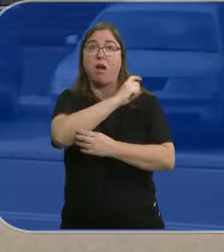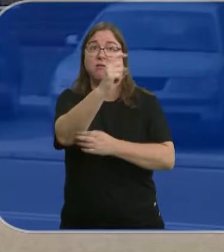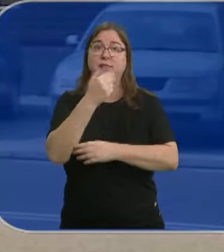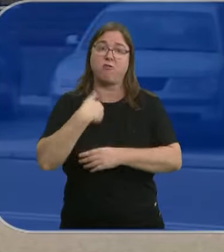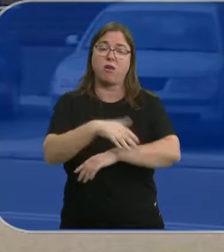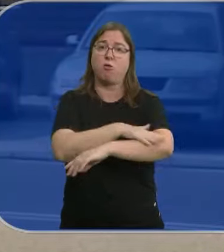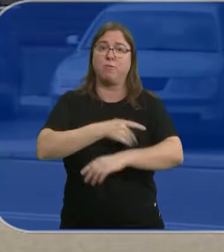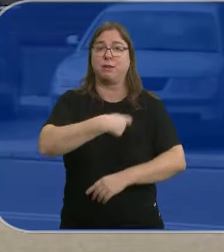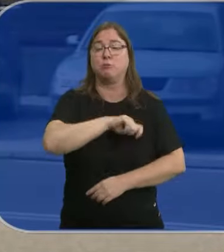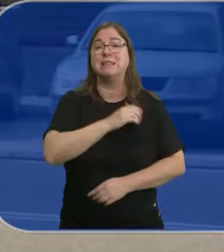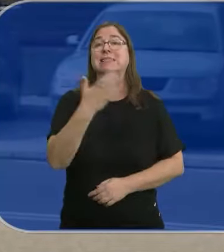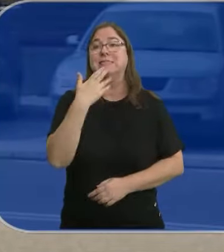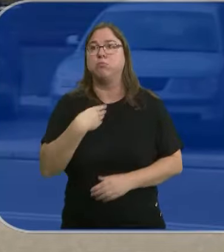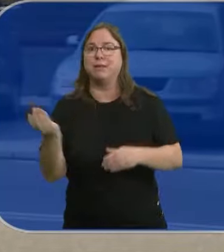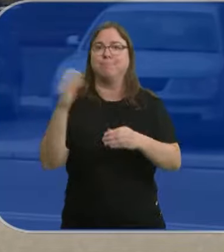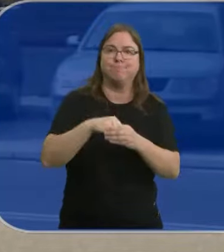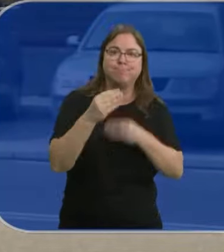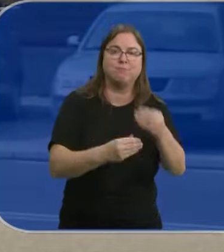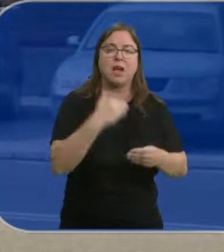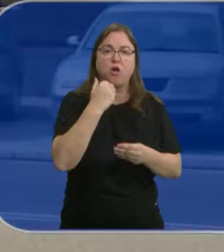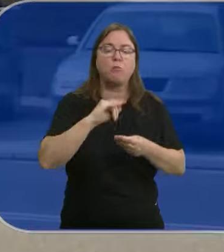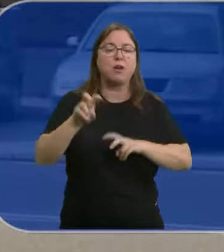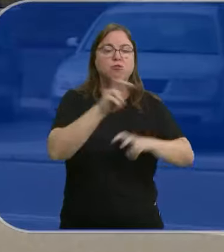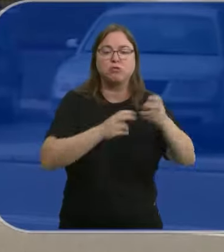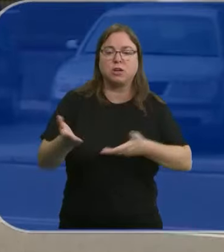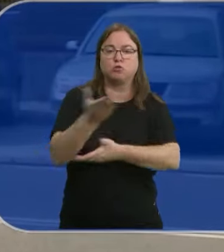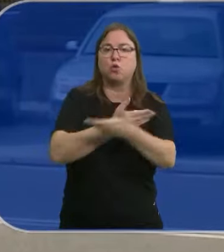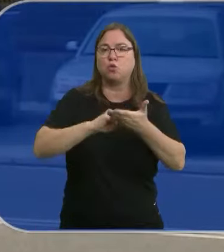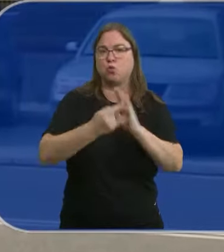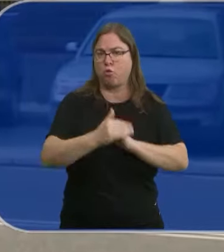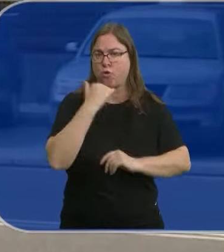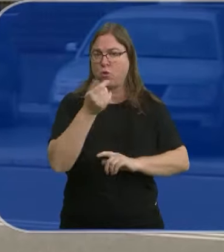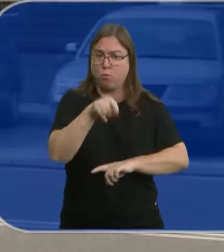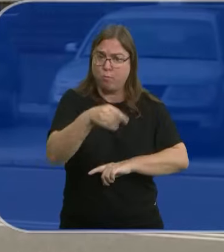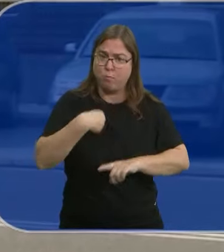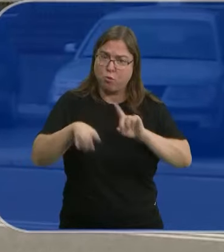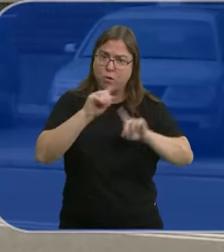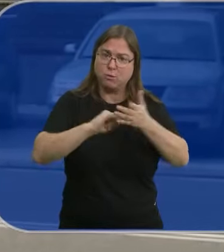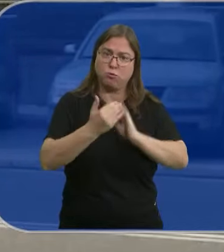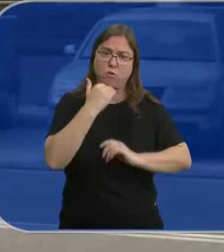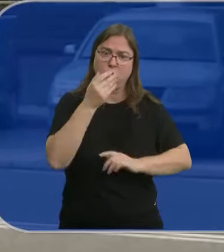por si tuviera que intervenir para buscar, entre todos, han dicho, una solución a este problema.